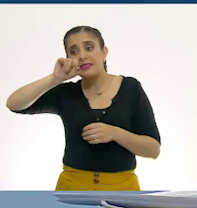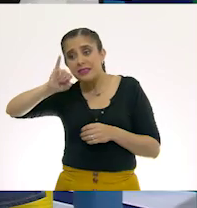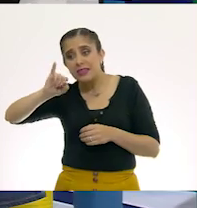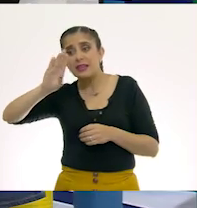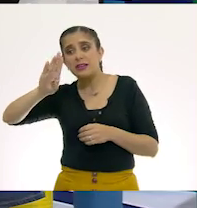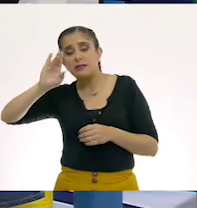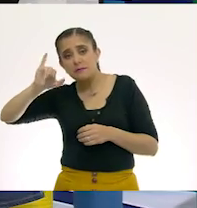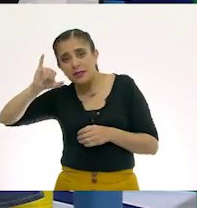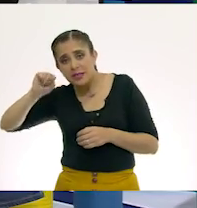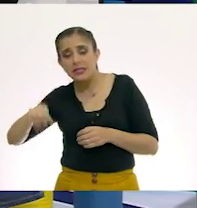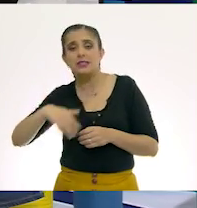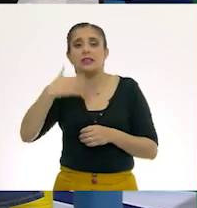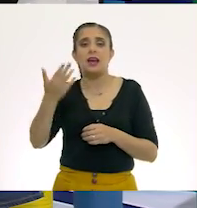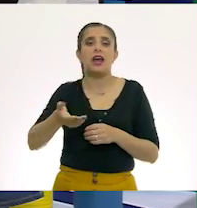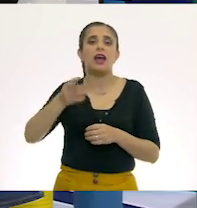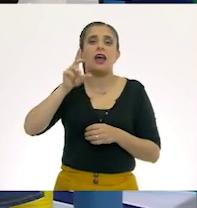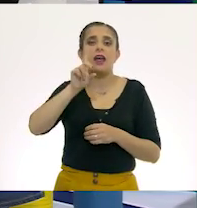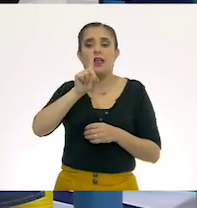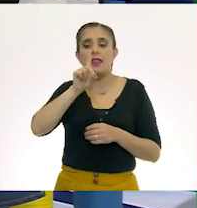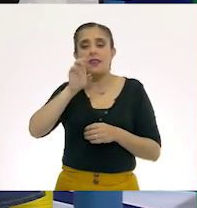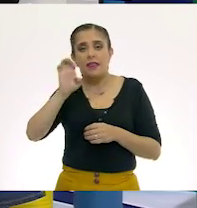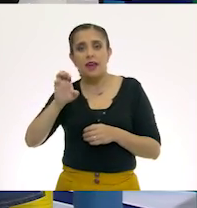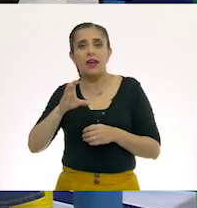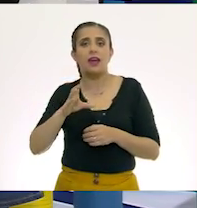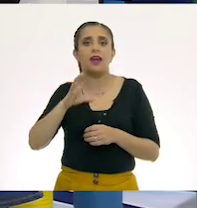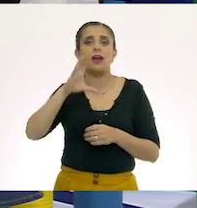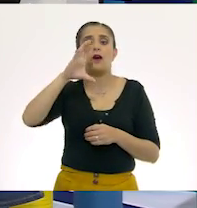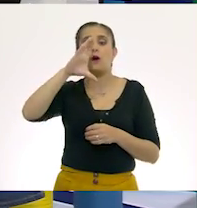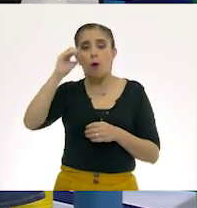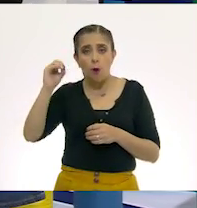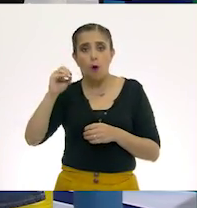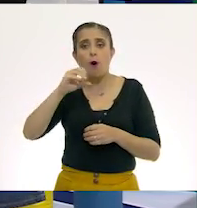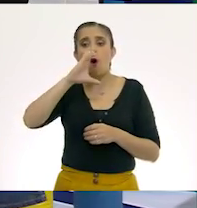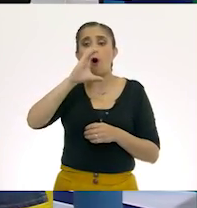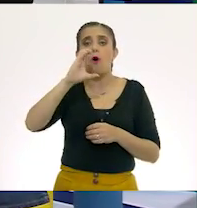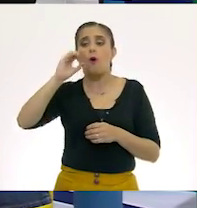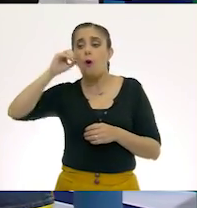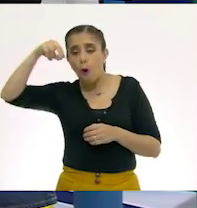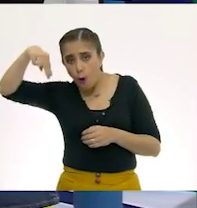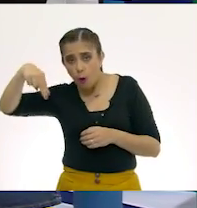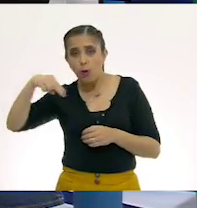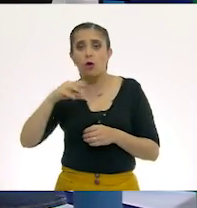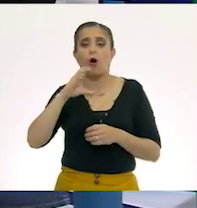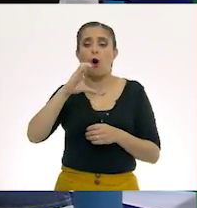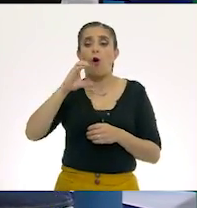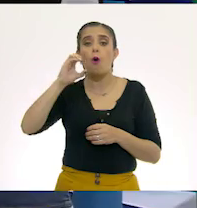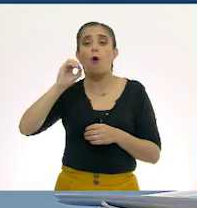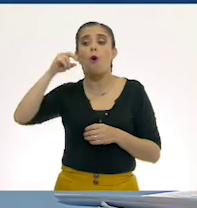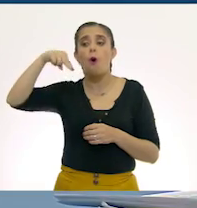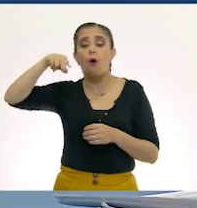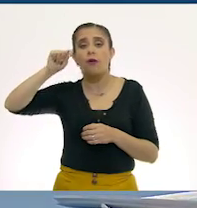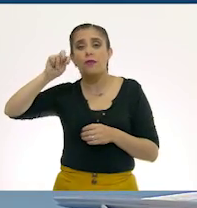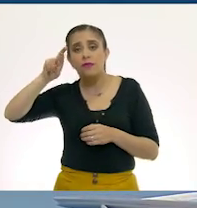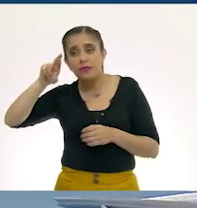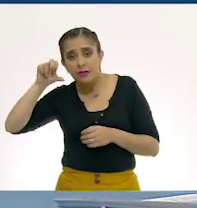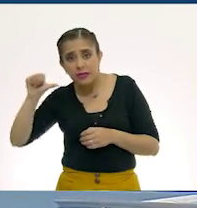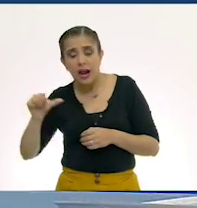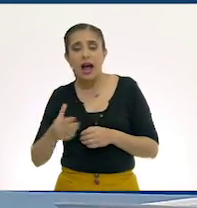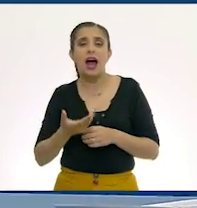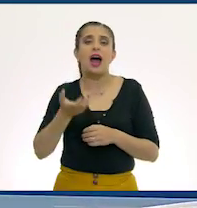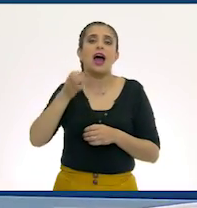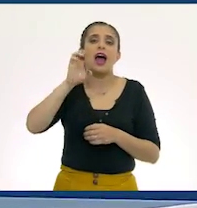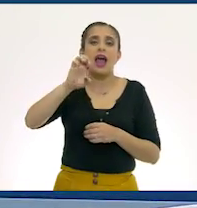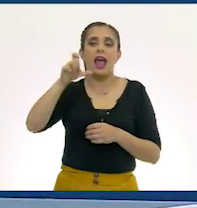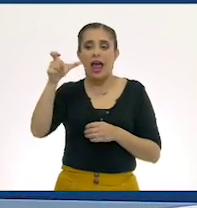de, co, con, contra, des, en, ex,